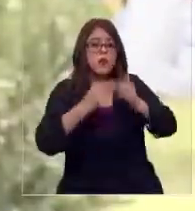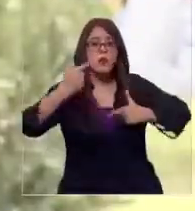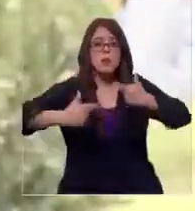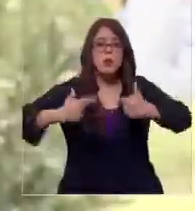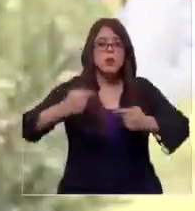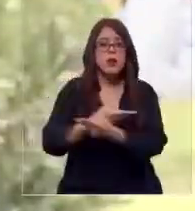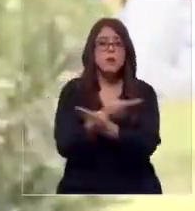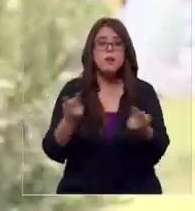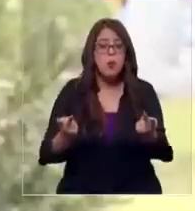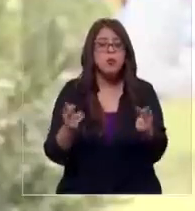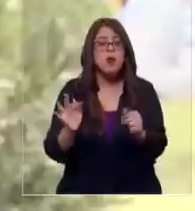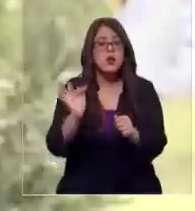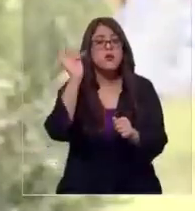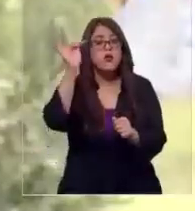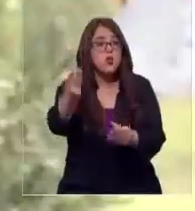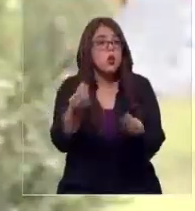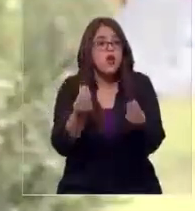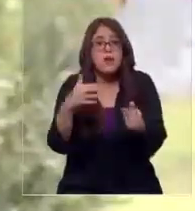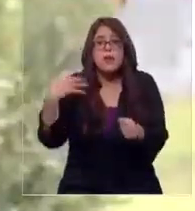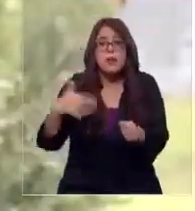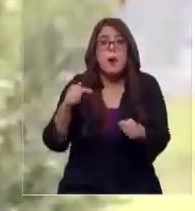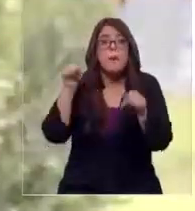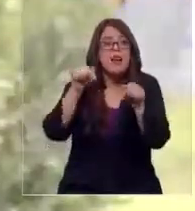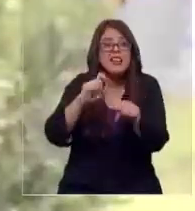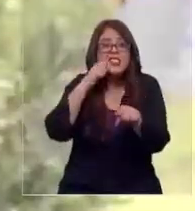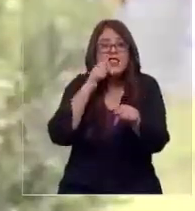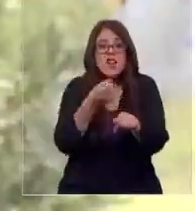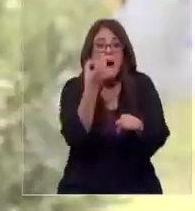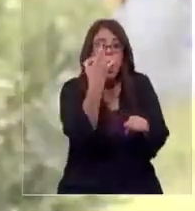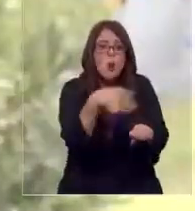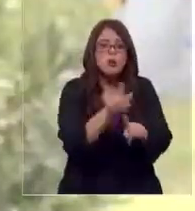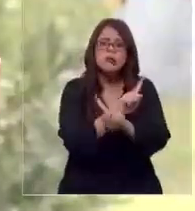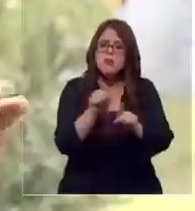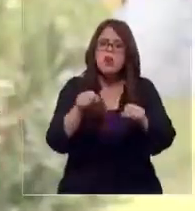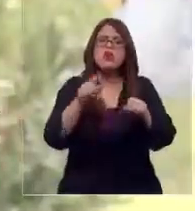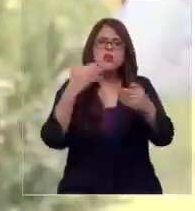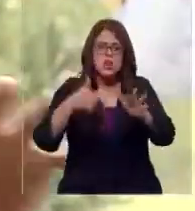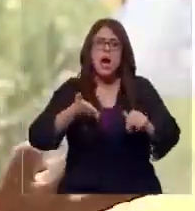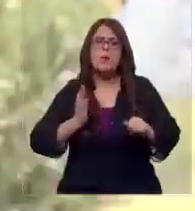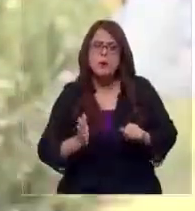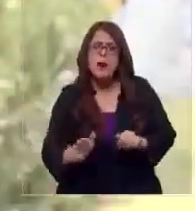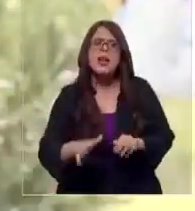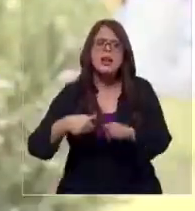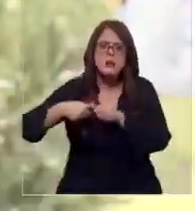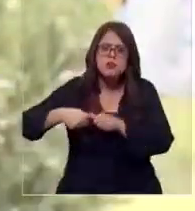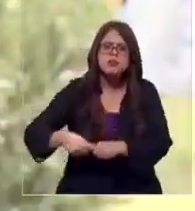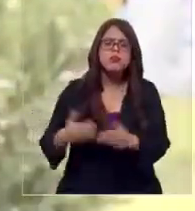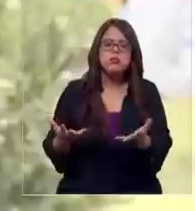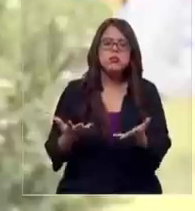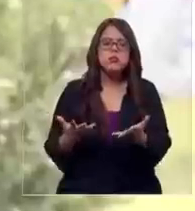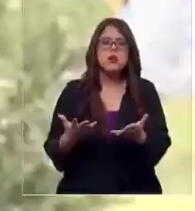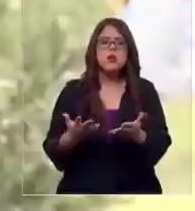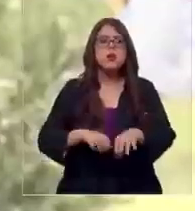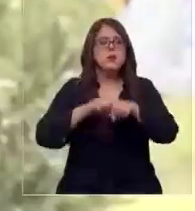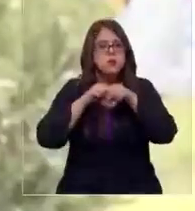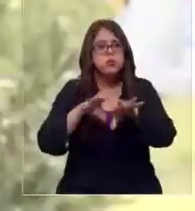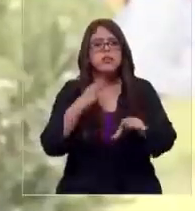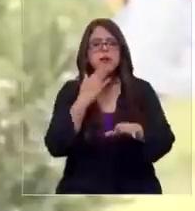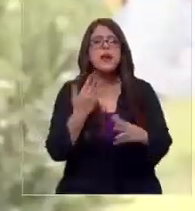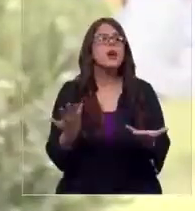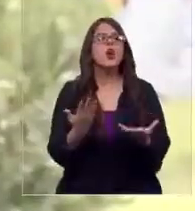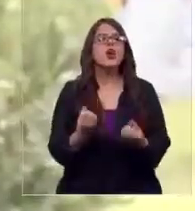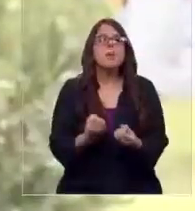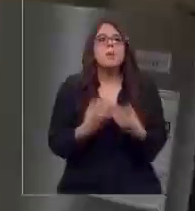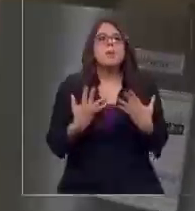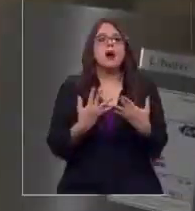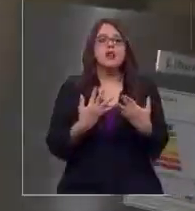futuro. Eso va ser clave para que esto no sean casos aislados, sino sea una política permanente, masiva y con impacto en la vida de las